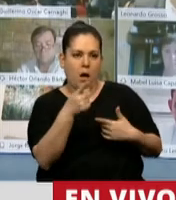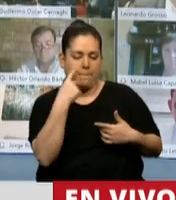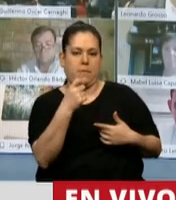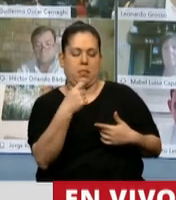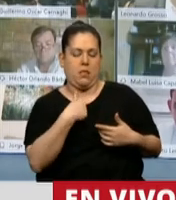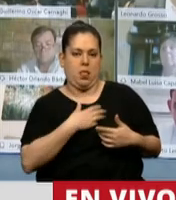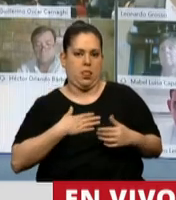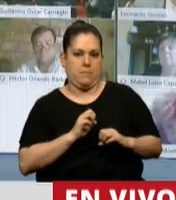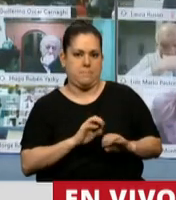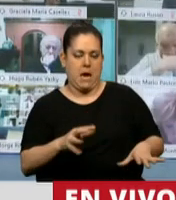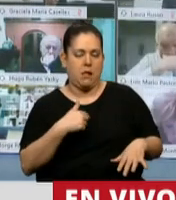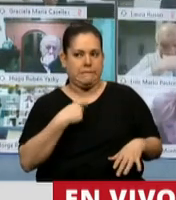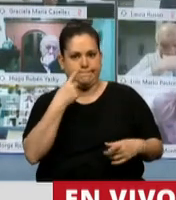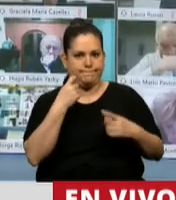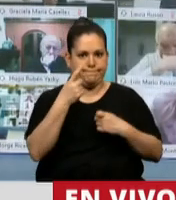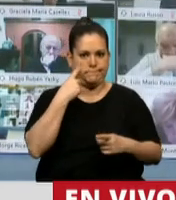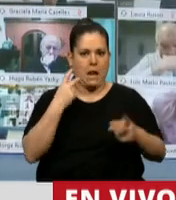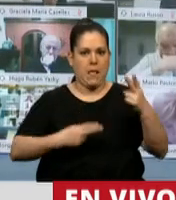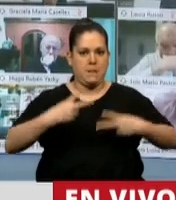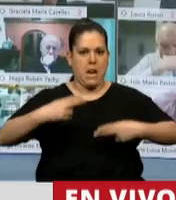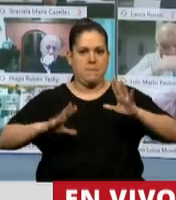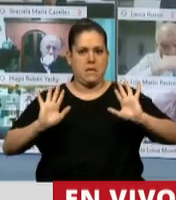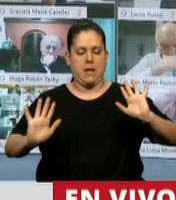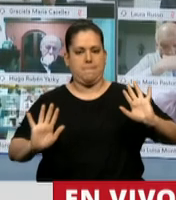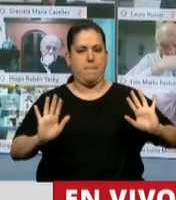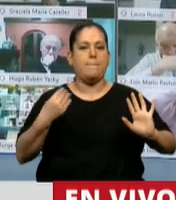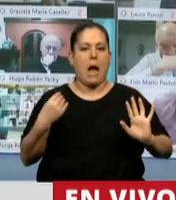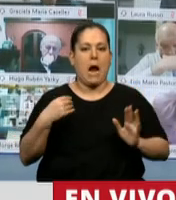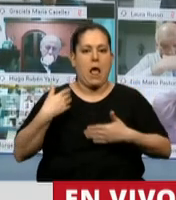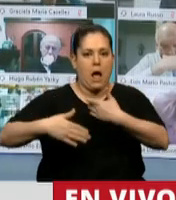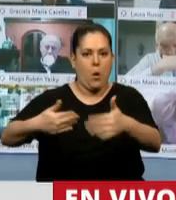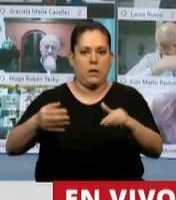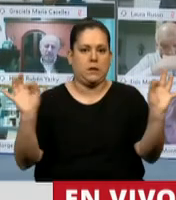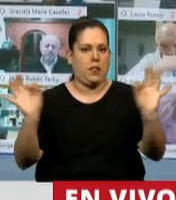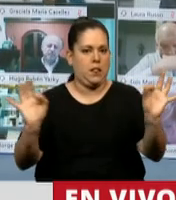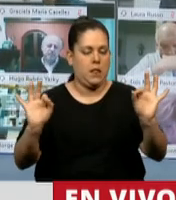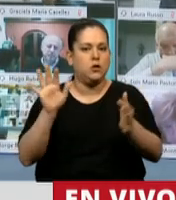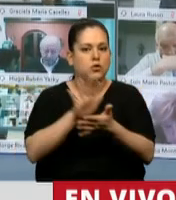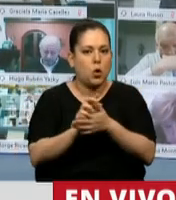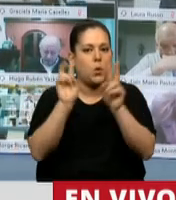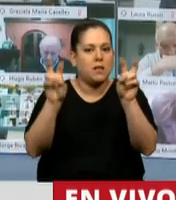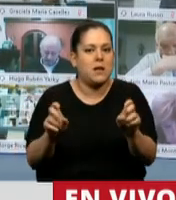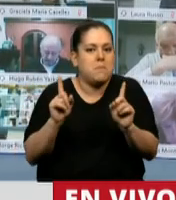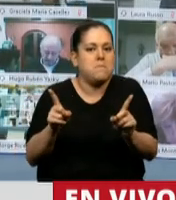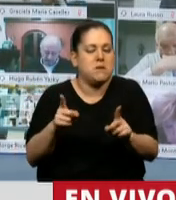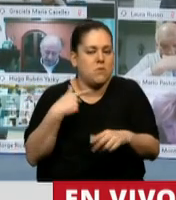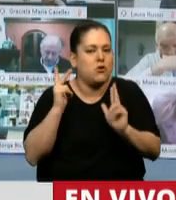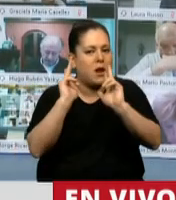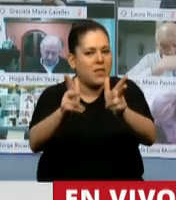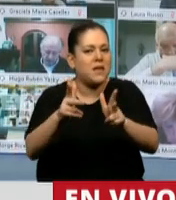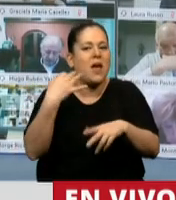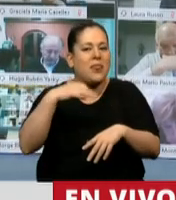al menos van a tener un límite para no poder avanzar en cuestiones que, como decía, tienen que ser